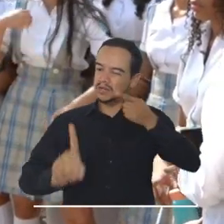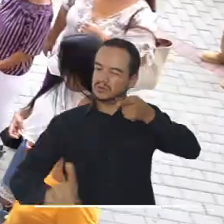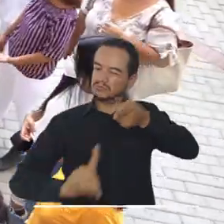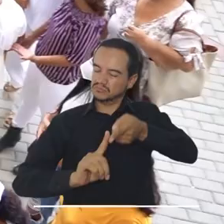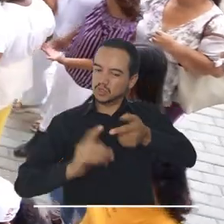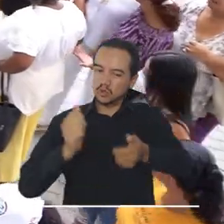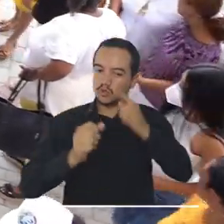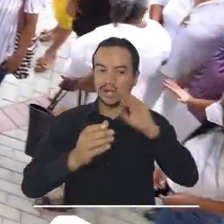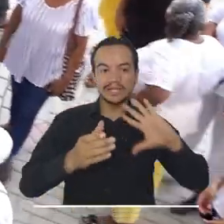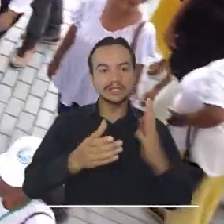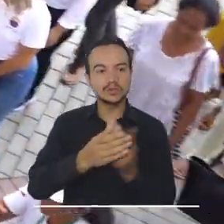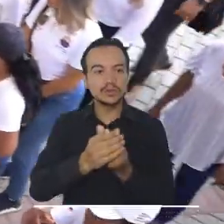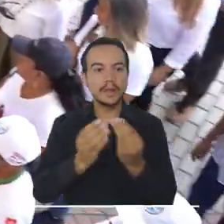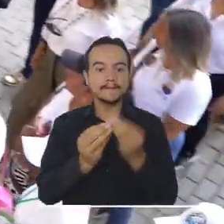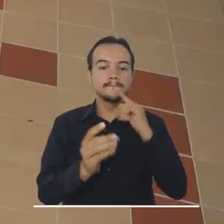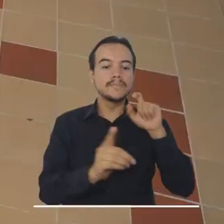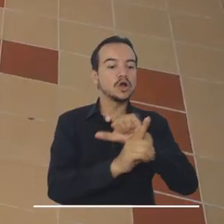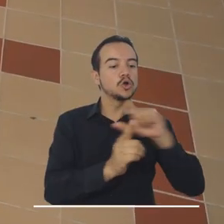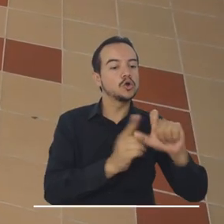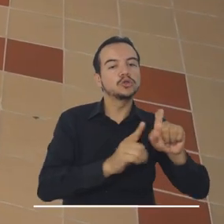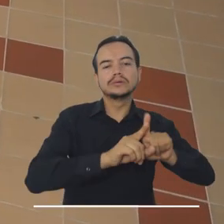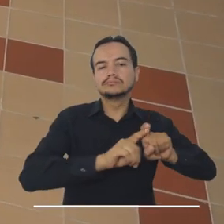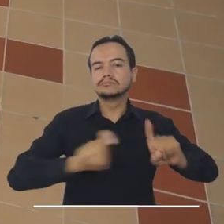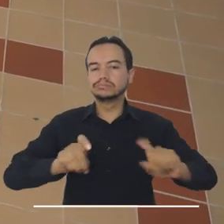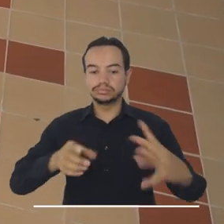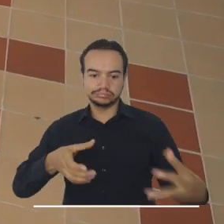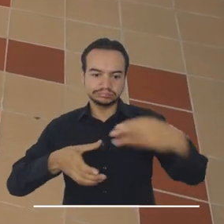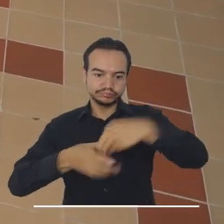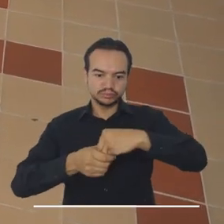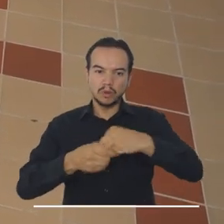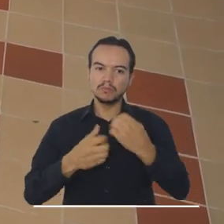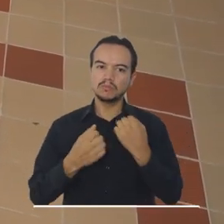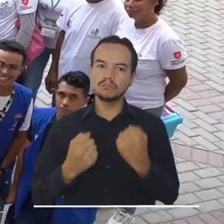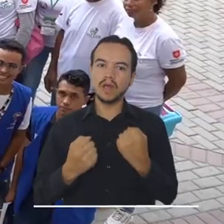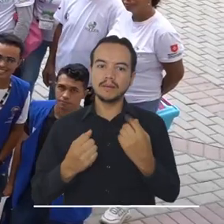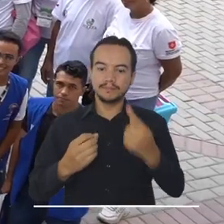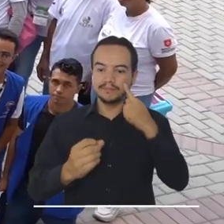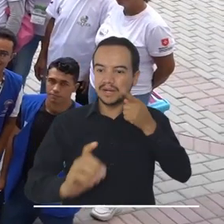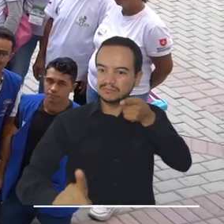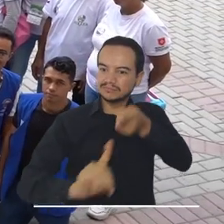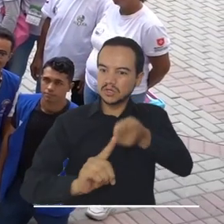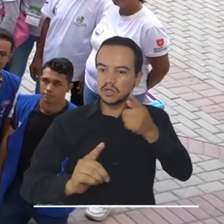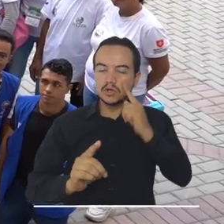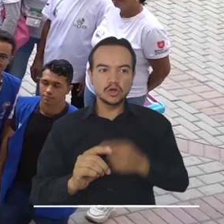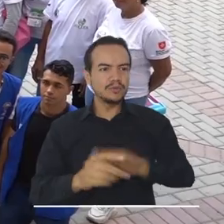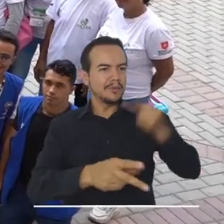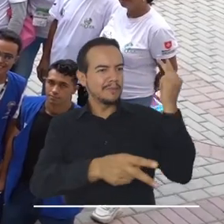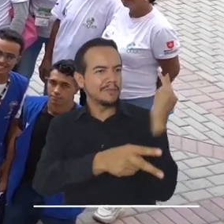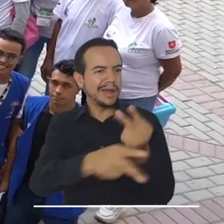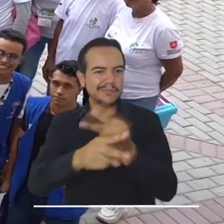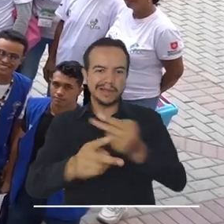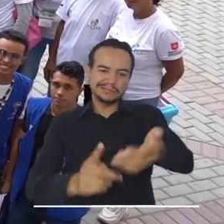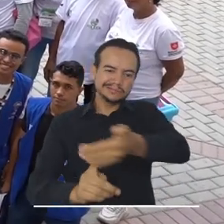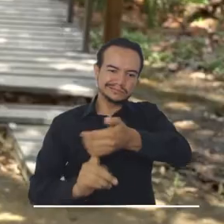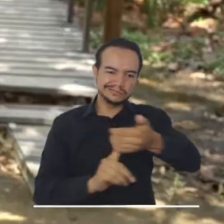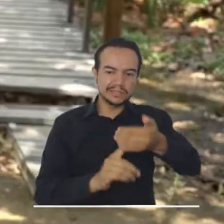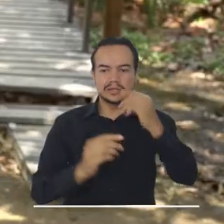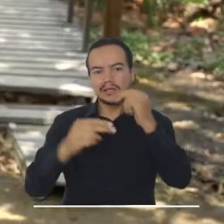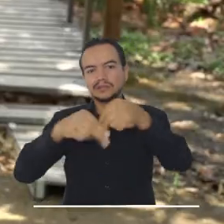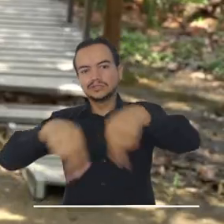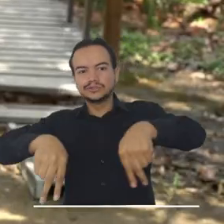inclusión e interculturalidad, además en el trabajo que se ha desarrollado para la prevención de violencias basadas en género.